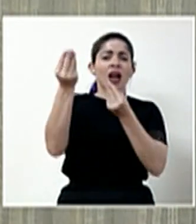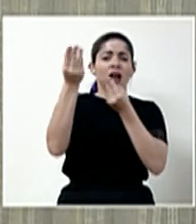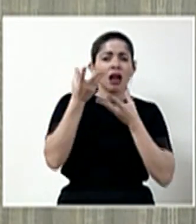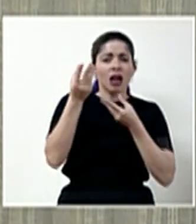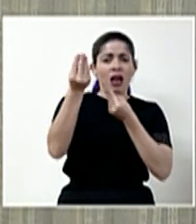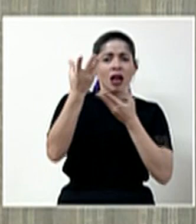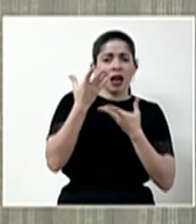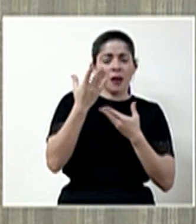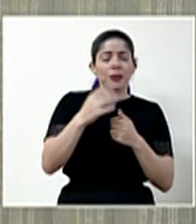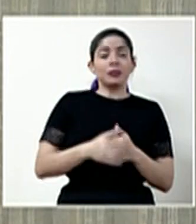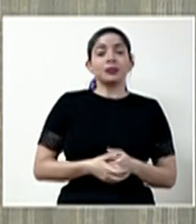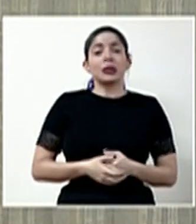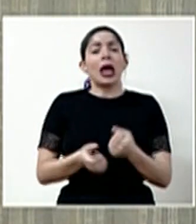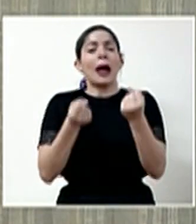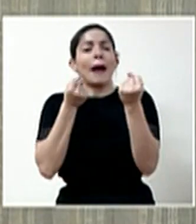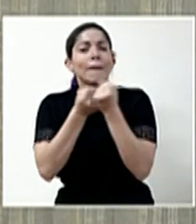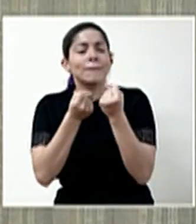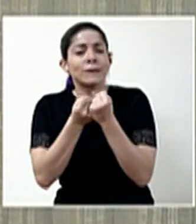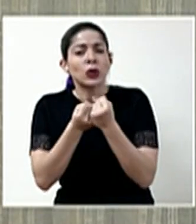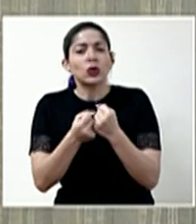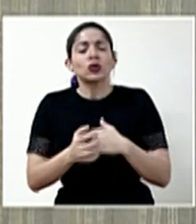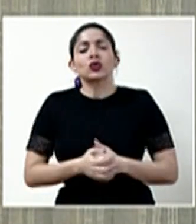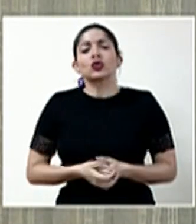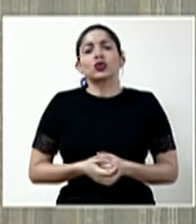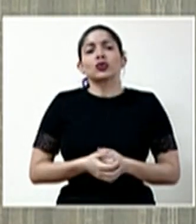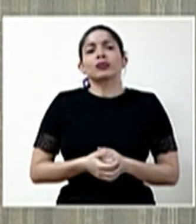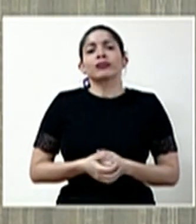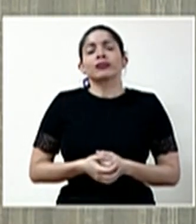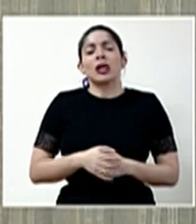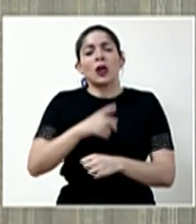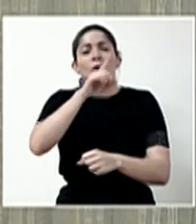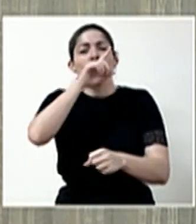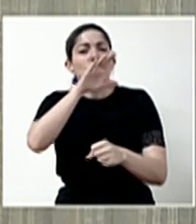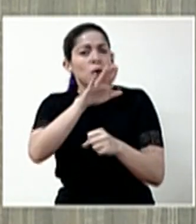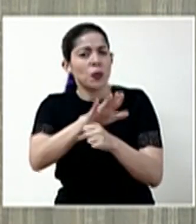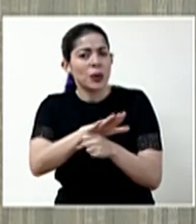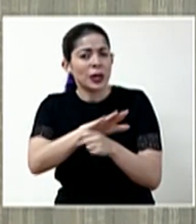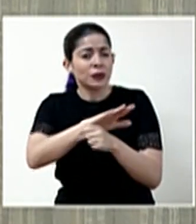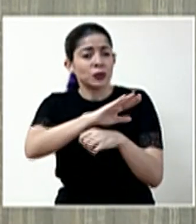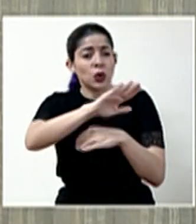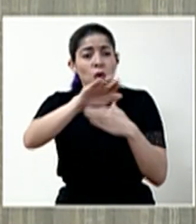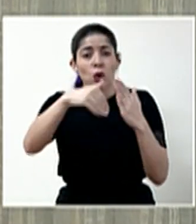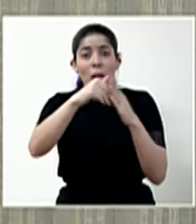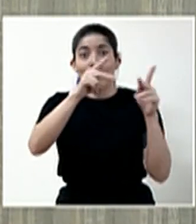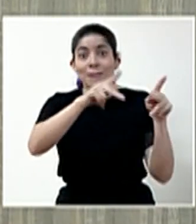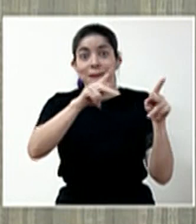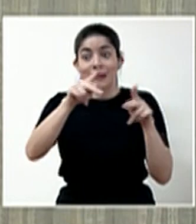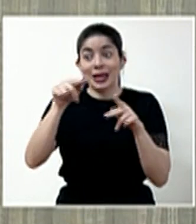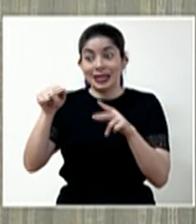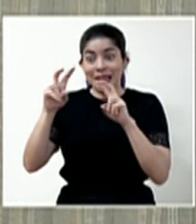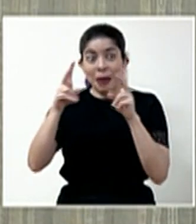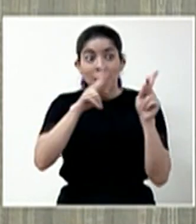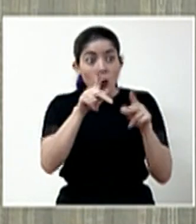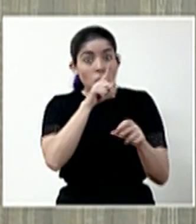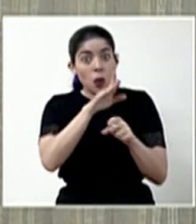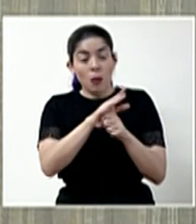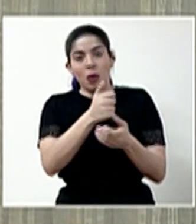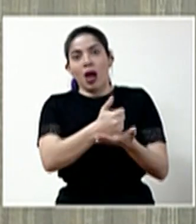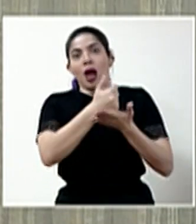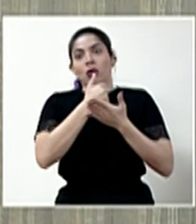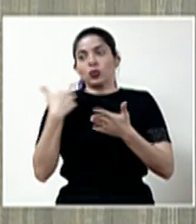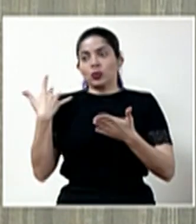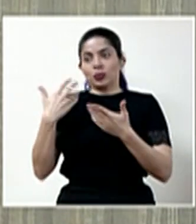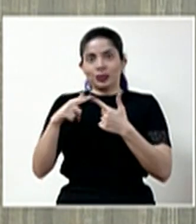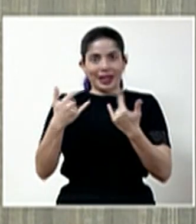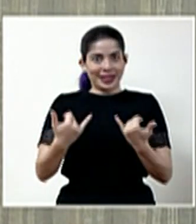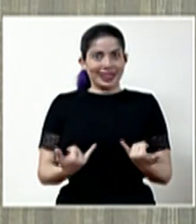el aporte, el apoyo, el compromiso en realidad de toda la población con esto es lo que nos ha permitido llegar también hasta este